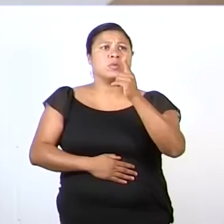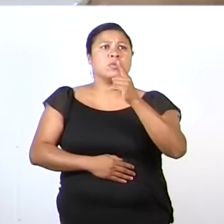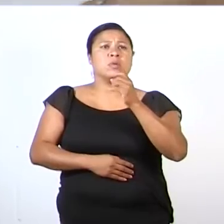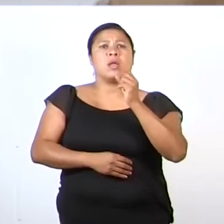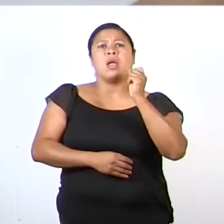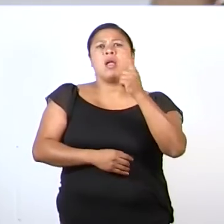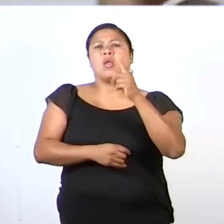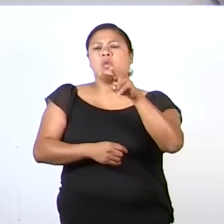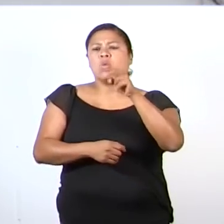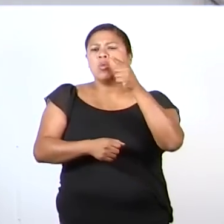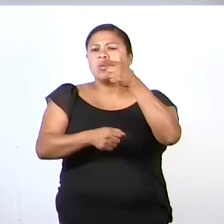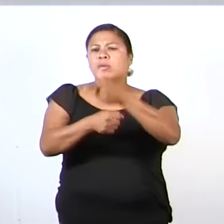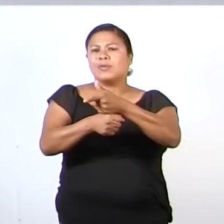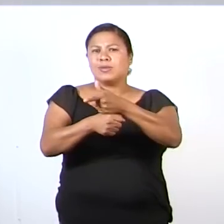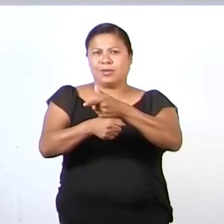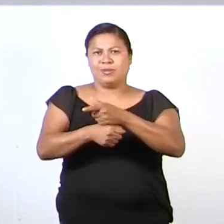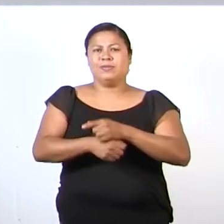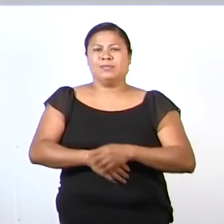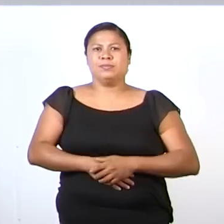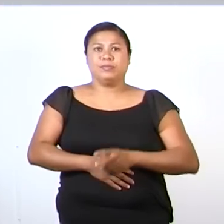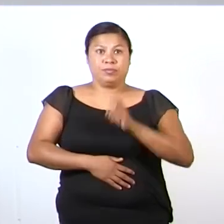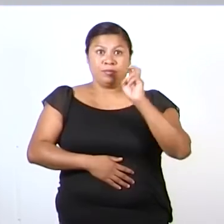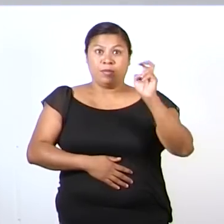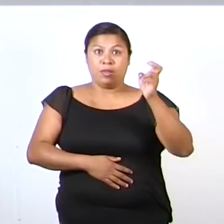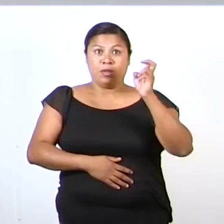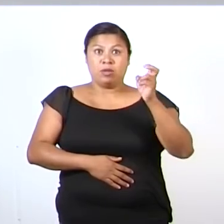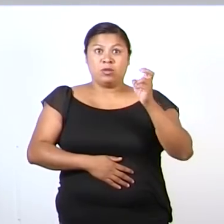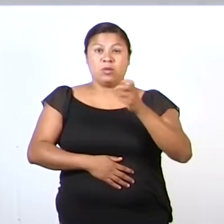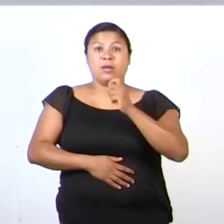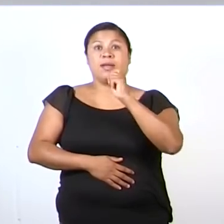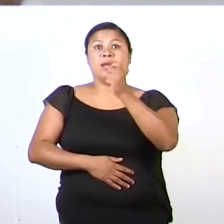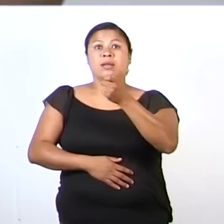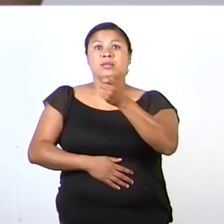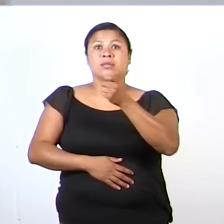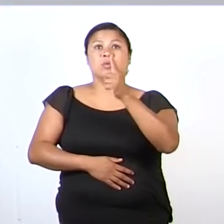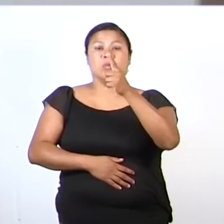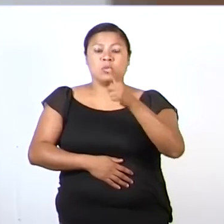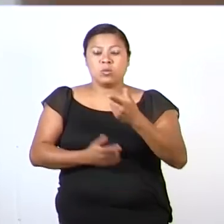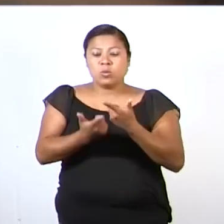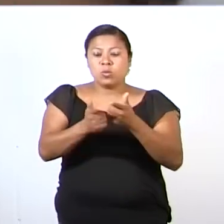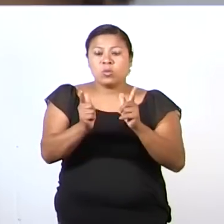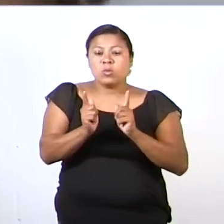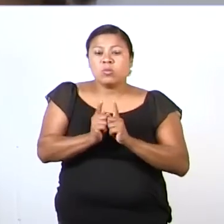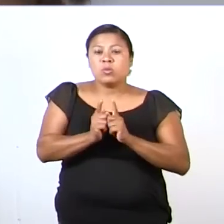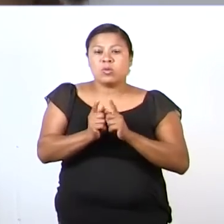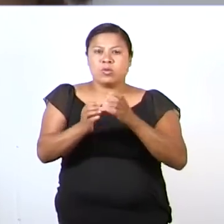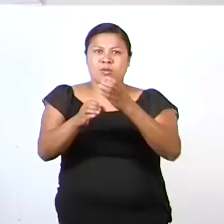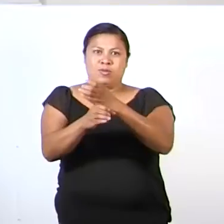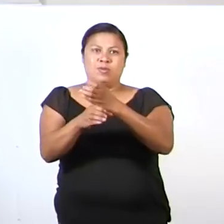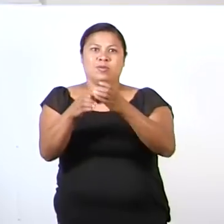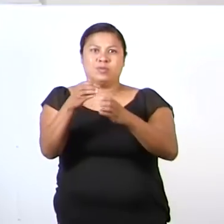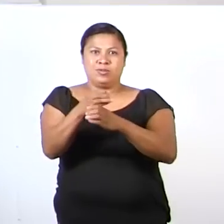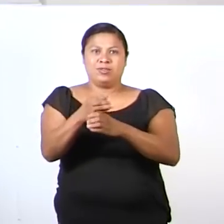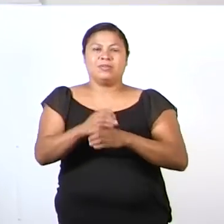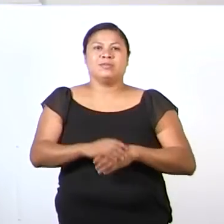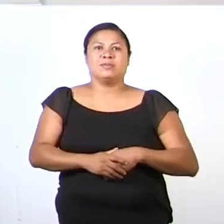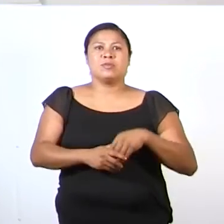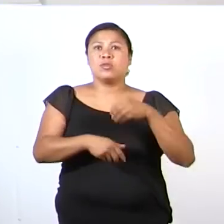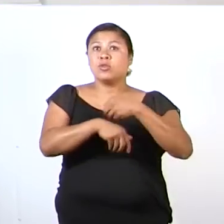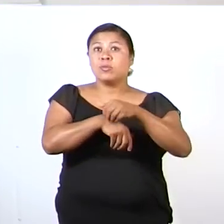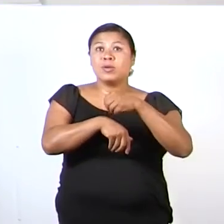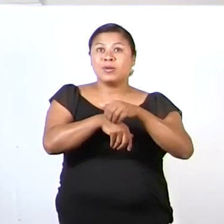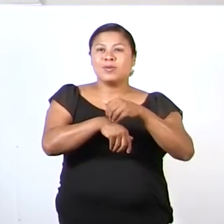hayas cortado. Esto, esto forma una colección de un elemento, número